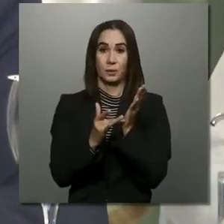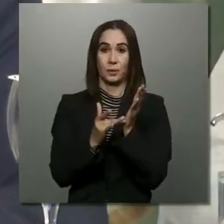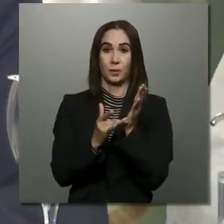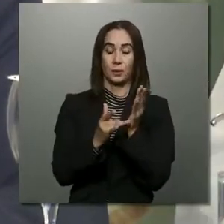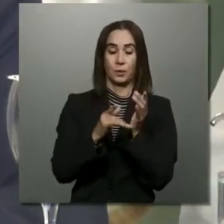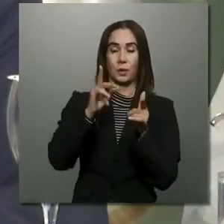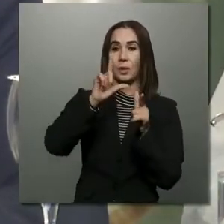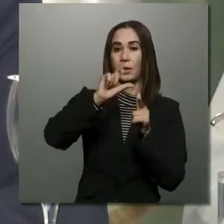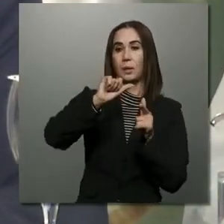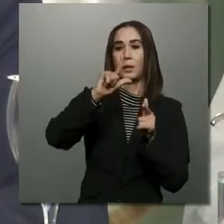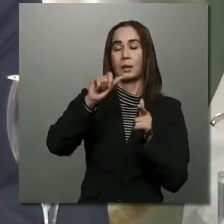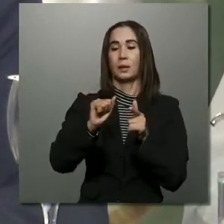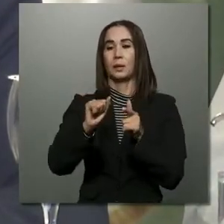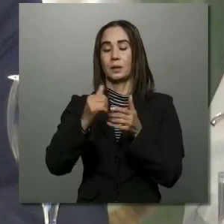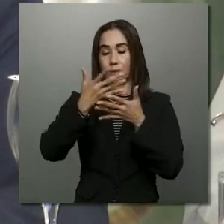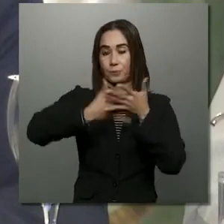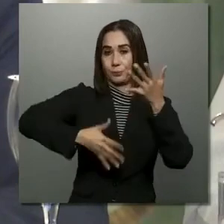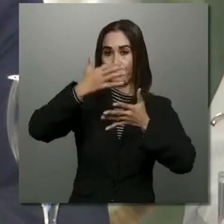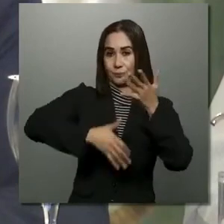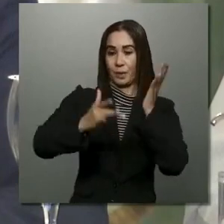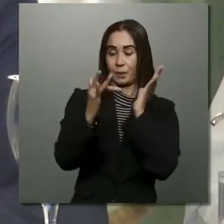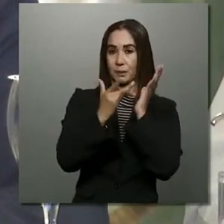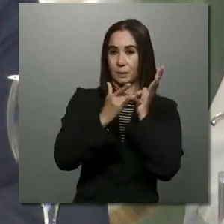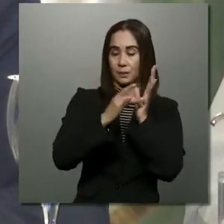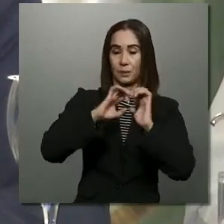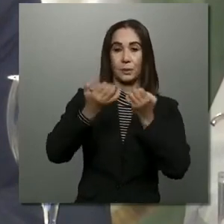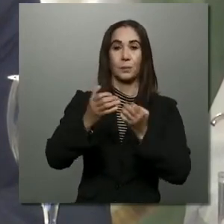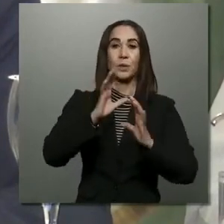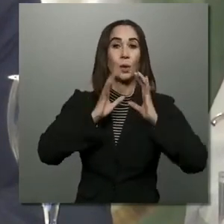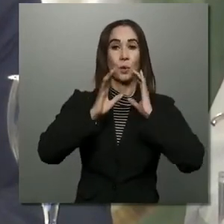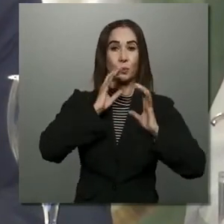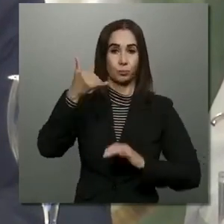licenciamientos y mantenimiento de software y equipos de comunicación.